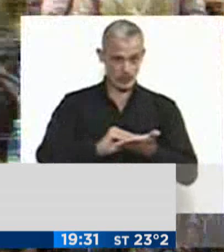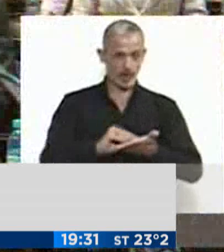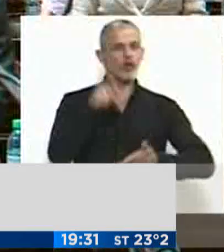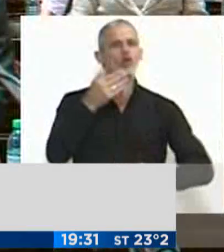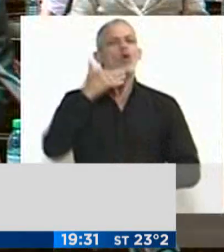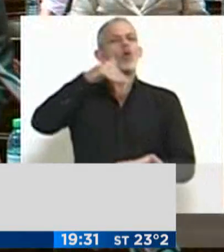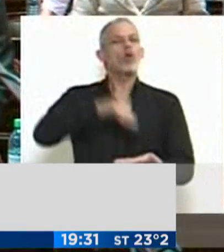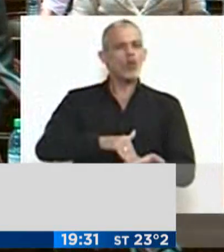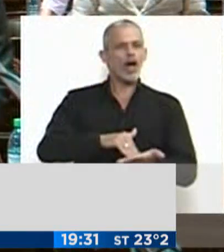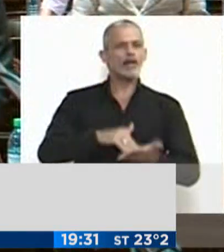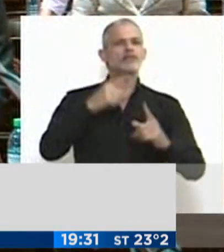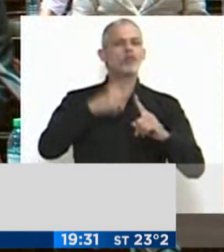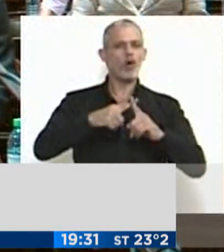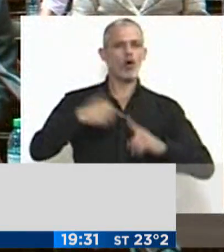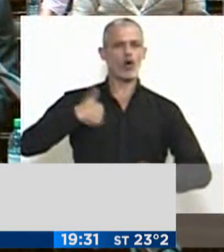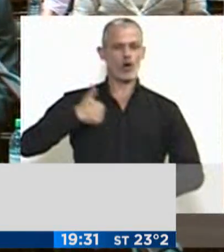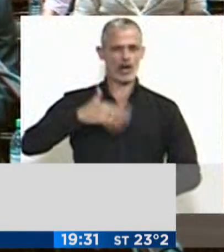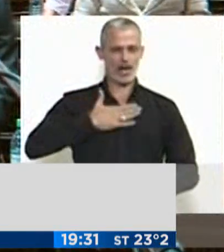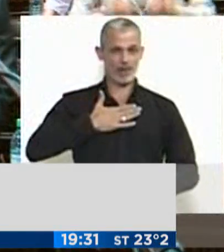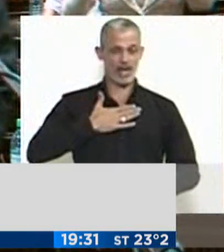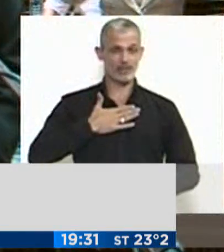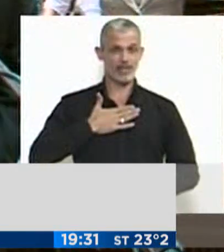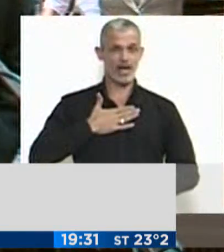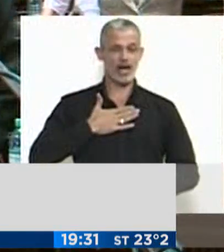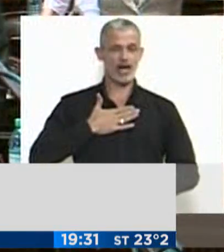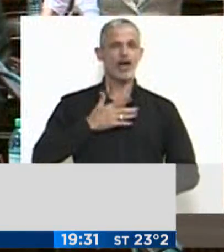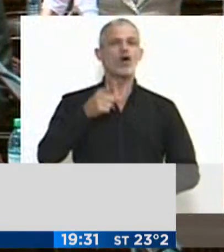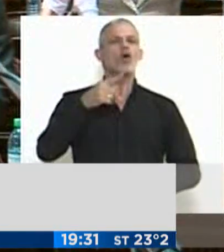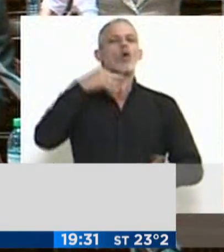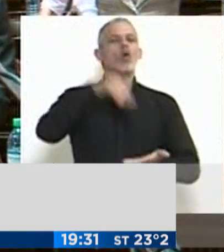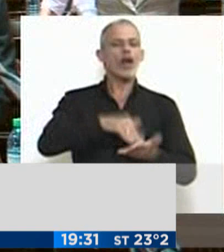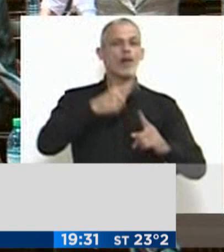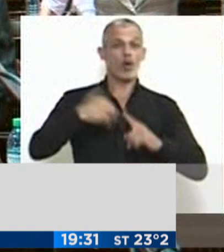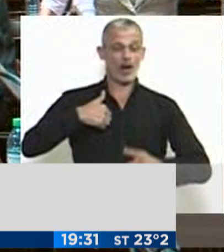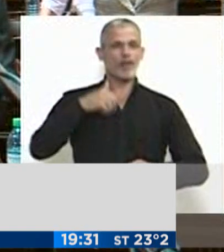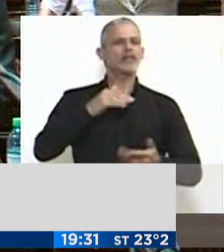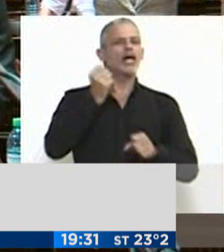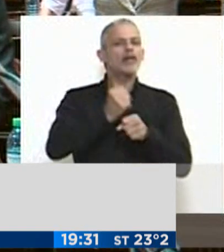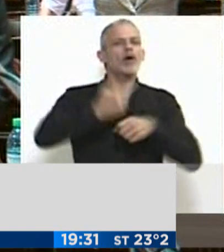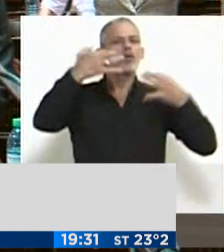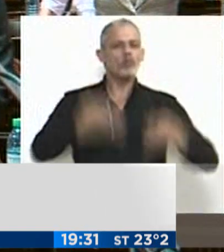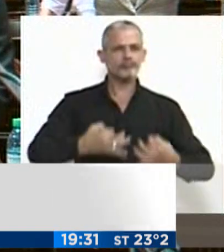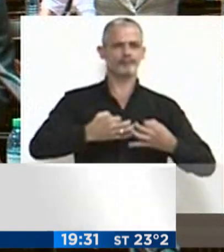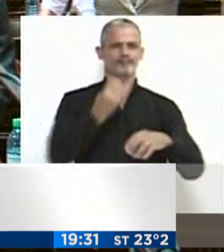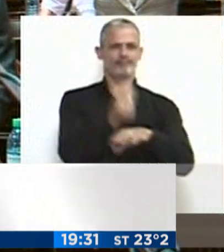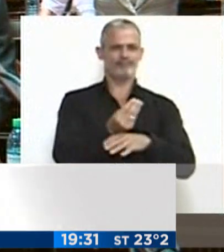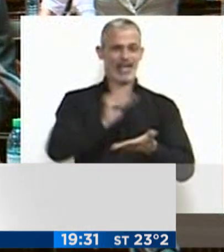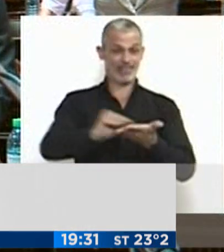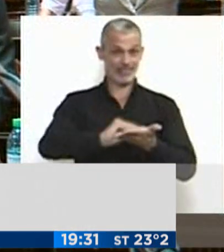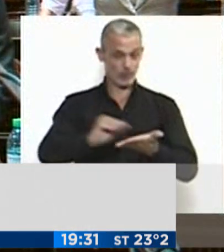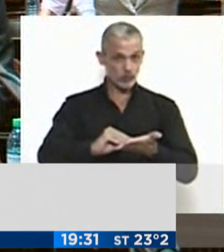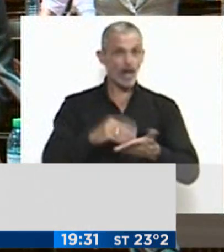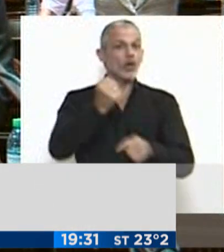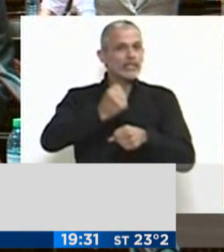juráis por la patria desempeñar fielmente el cargo de diputado